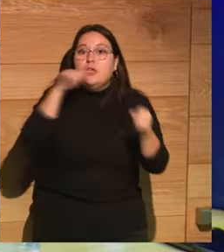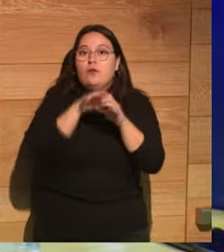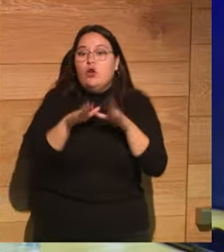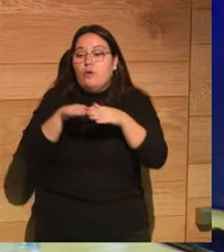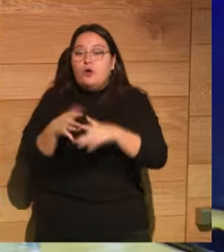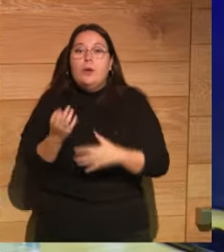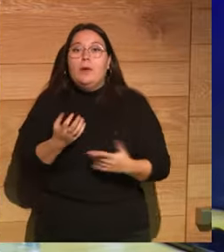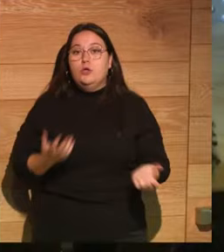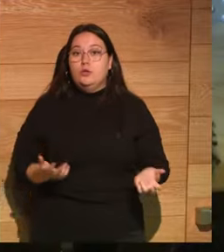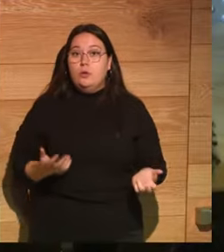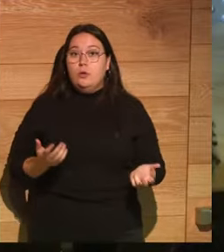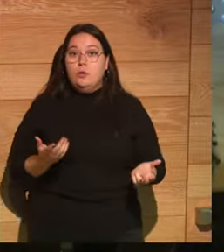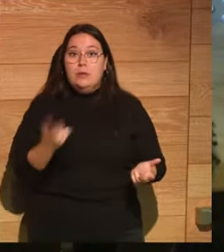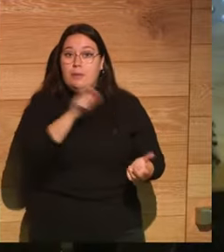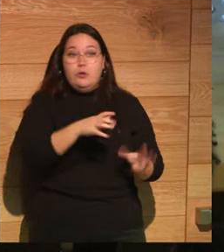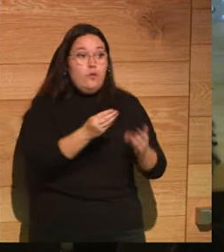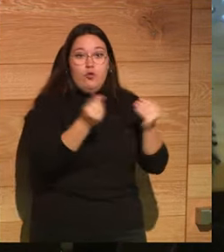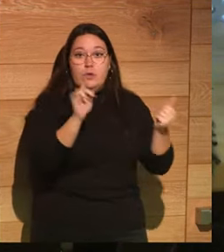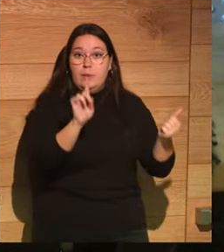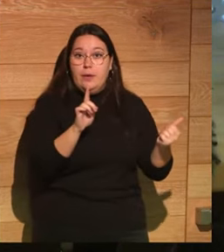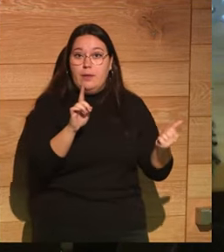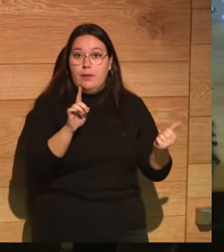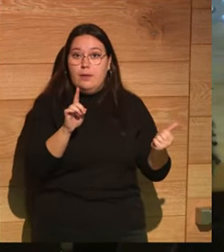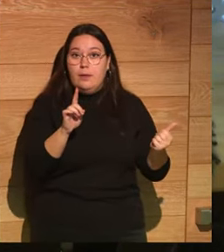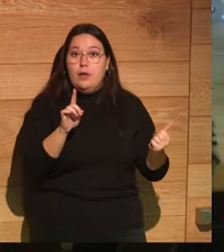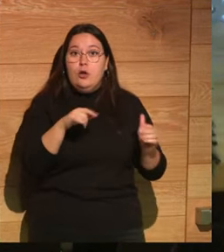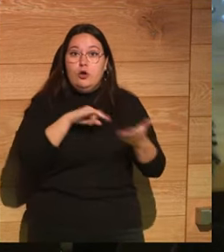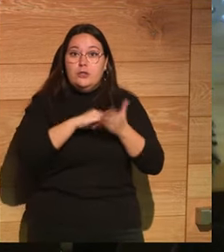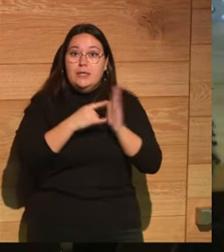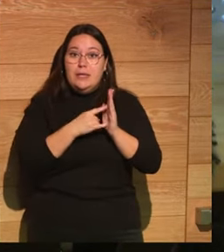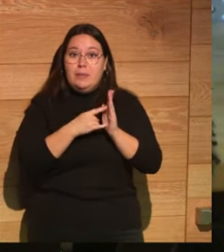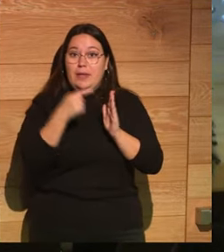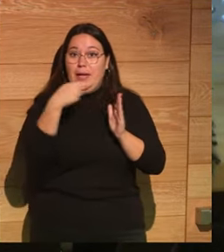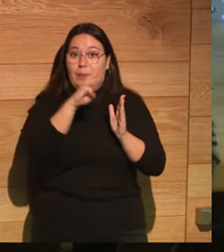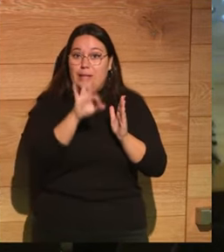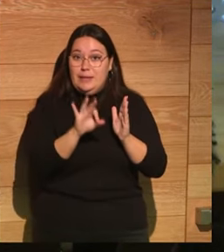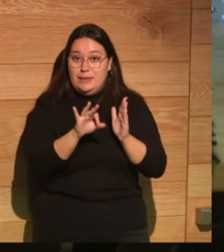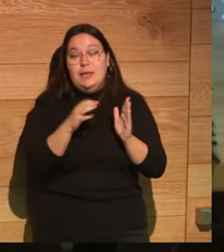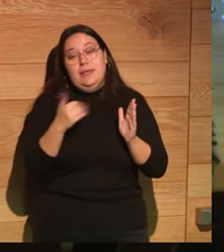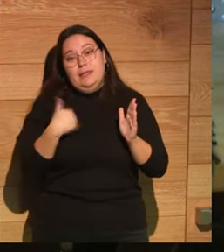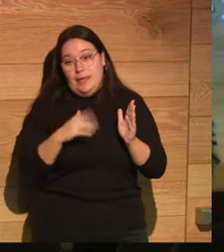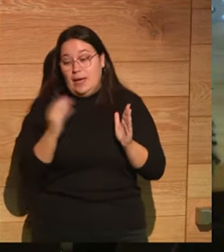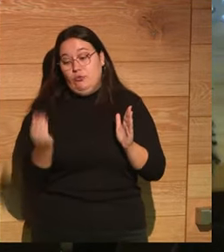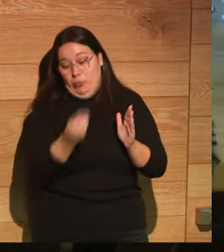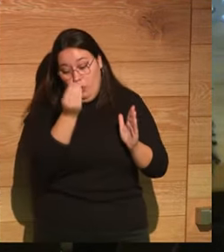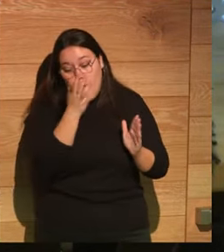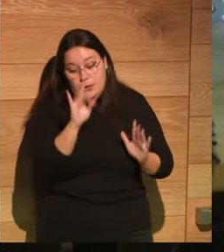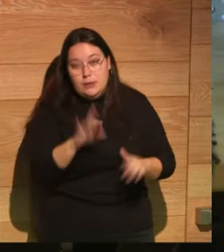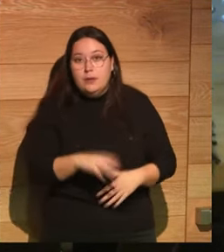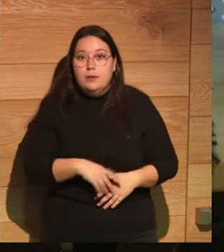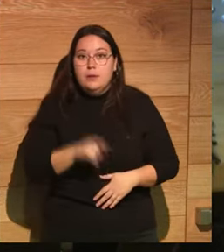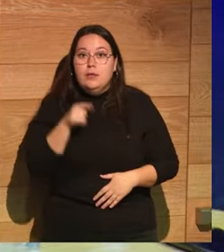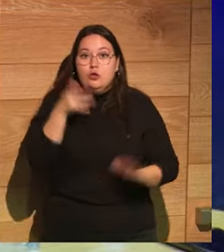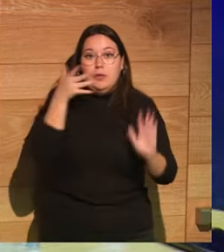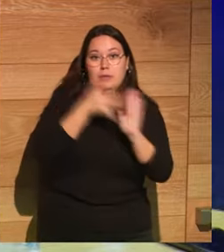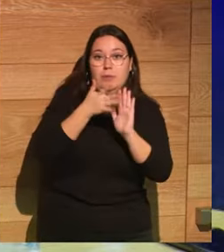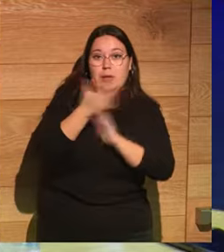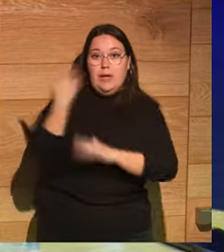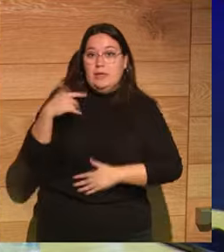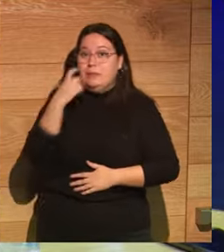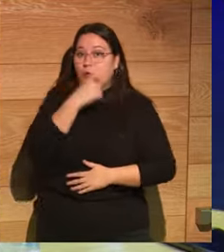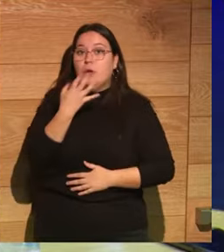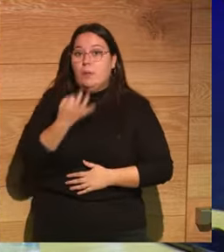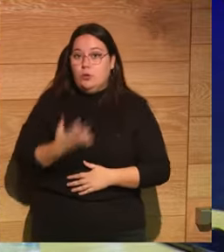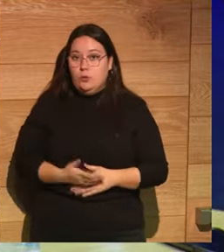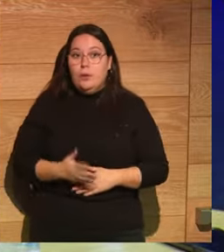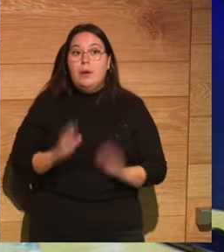y ya nadie desaparece aparte de que los sistemas de navegación por GPS sean mucho mejores y esto también explica qué pasó con ese